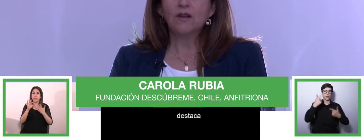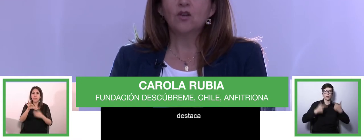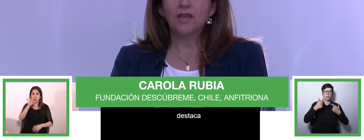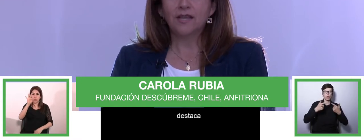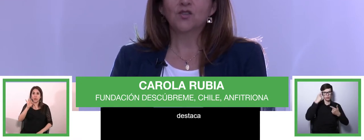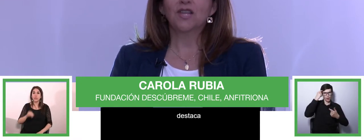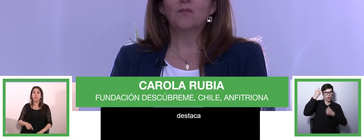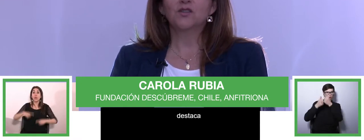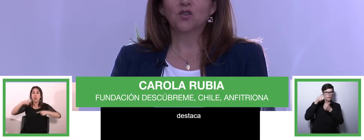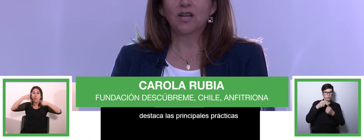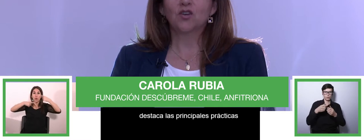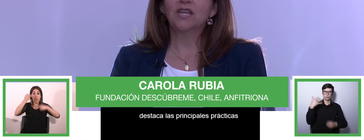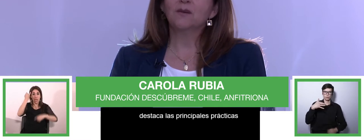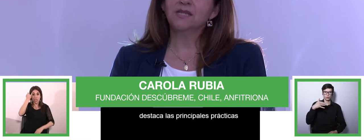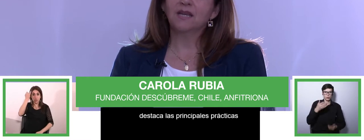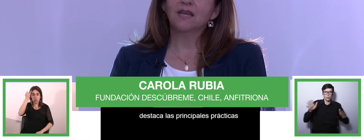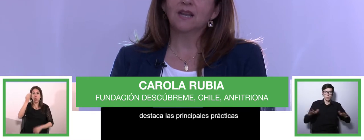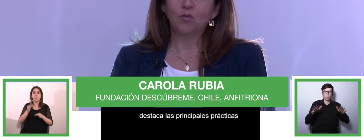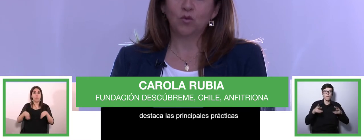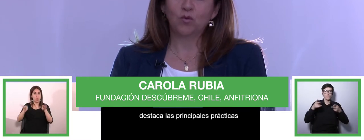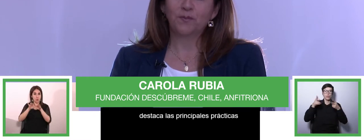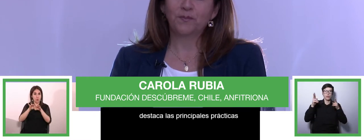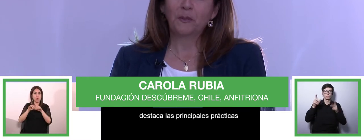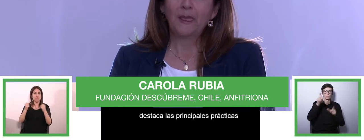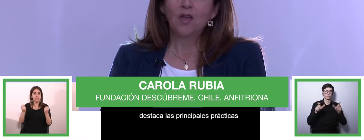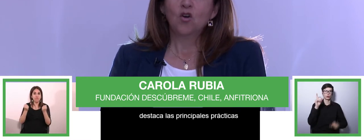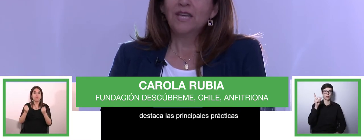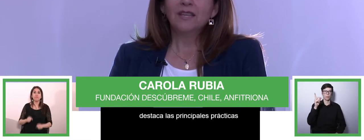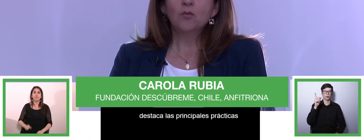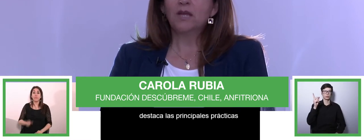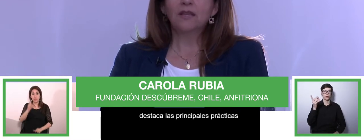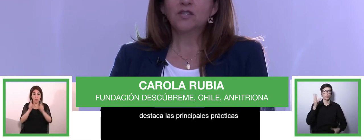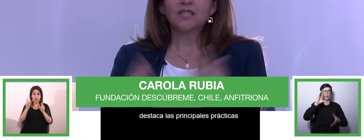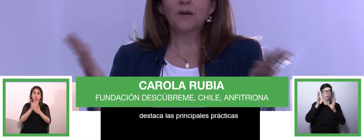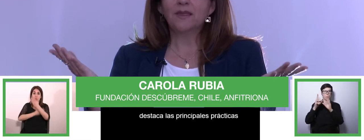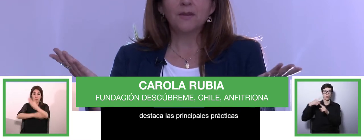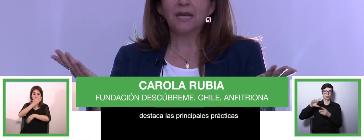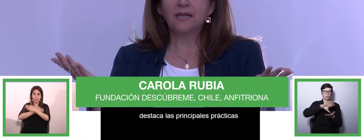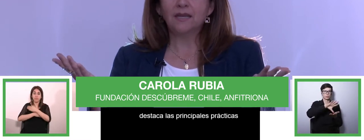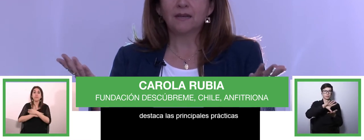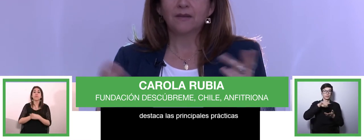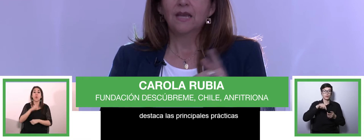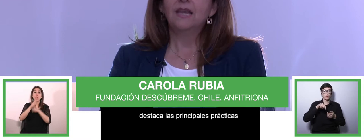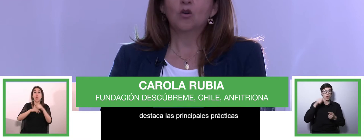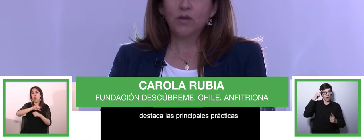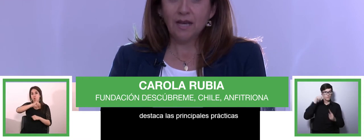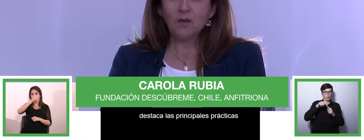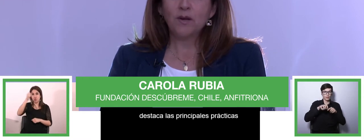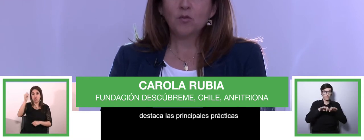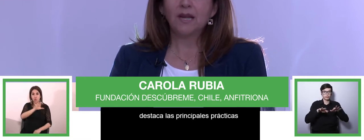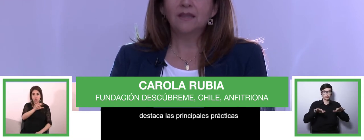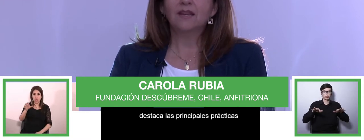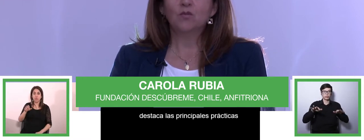promueven los derechos de las personas con discapacidad en el mundo. Hoy este objetivo se expande a América Latina y a la